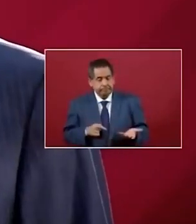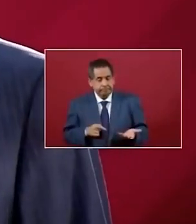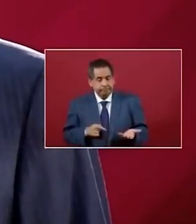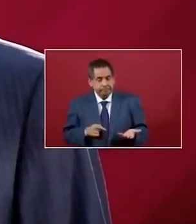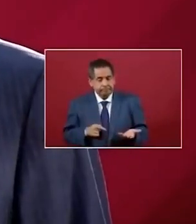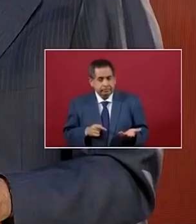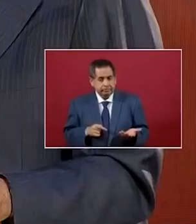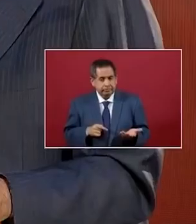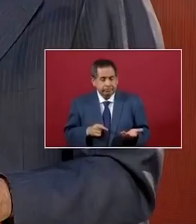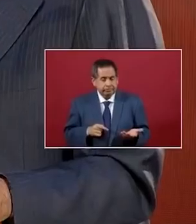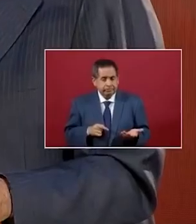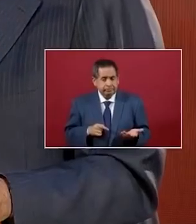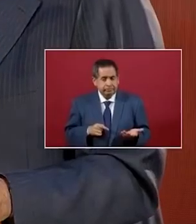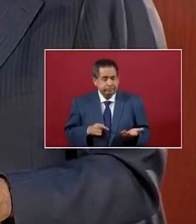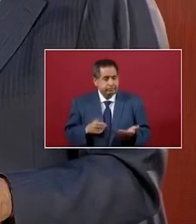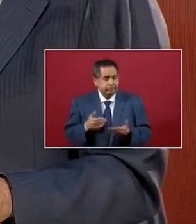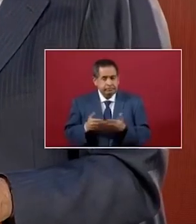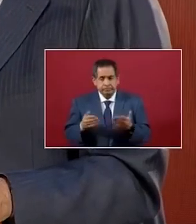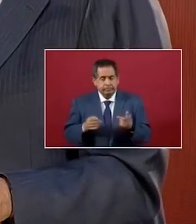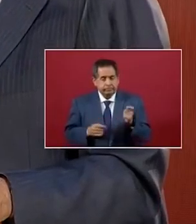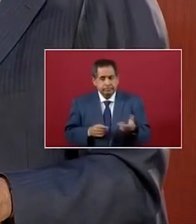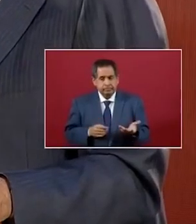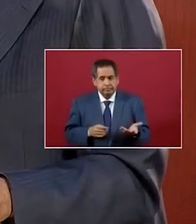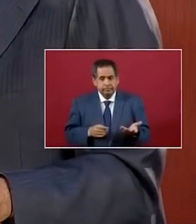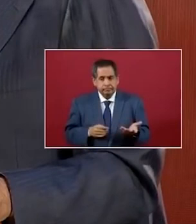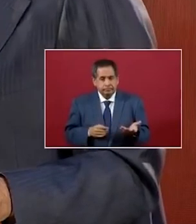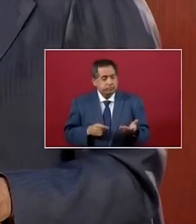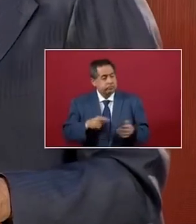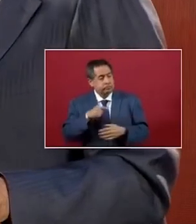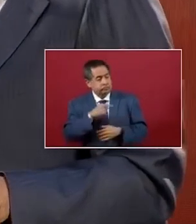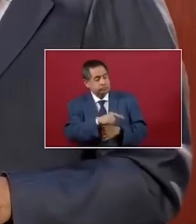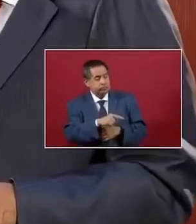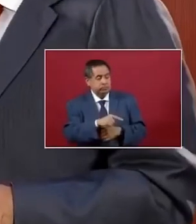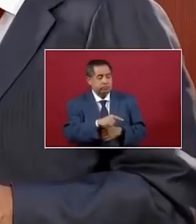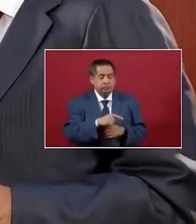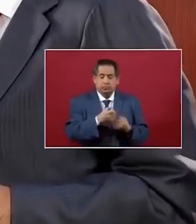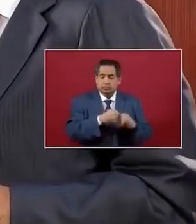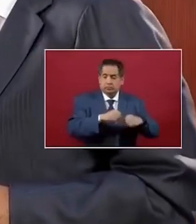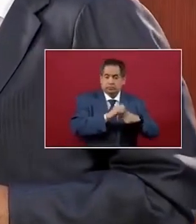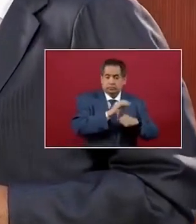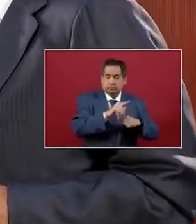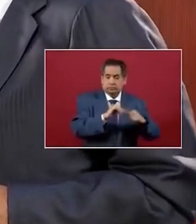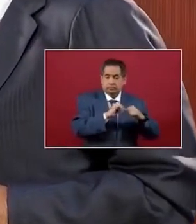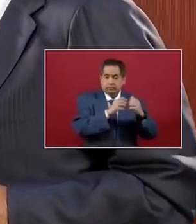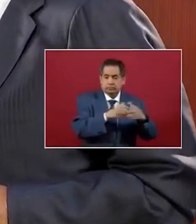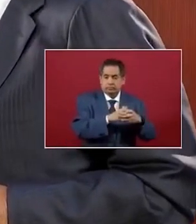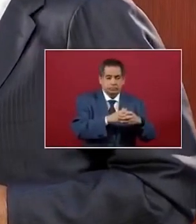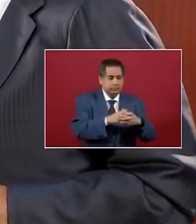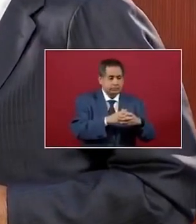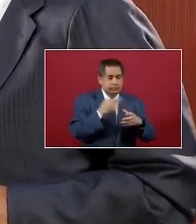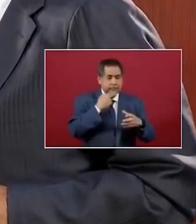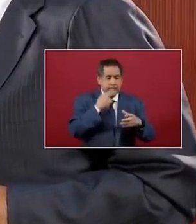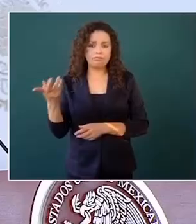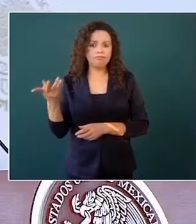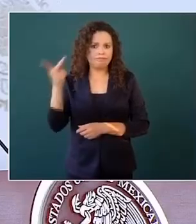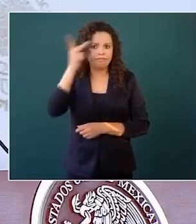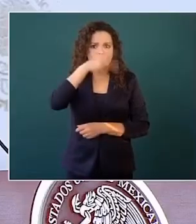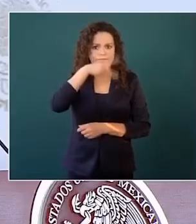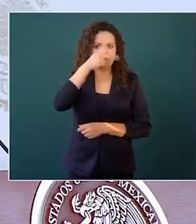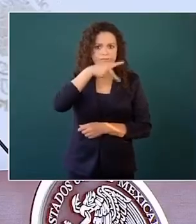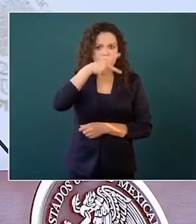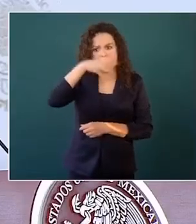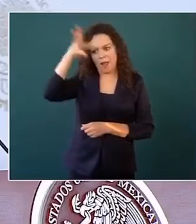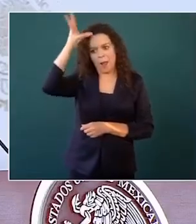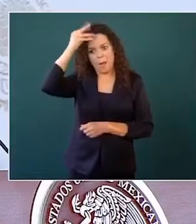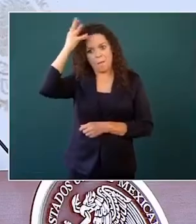es un instrumento de los conservadores. Me llega una